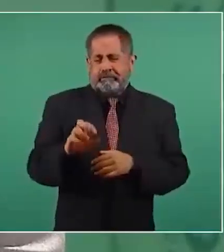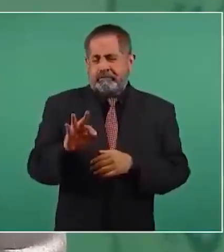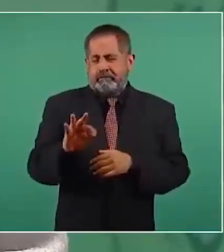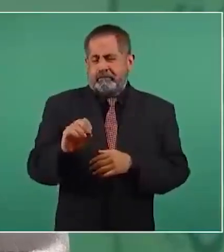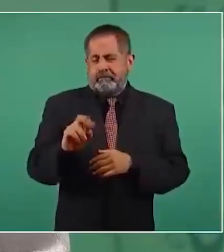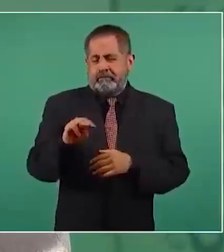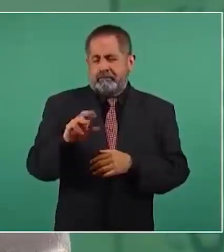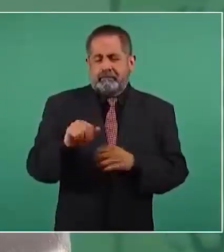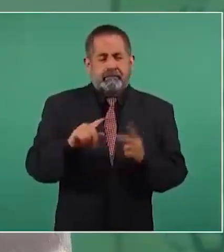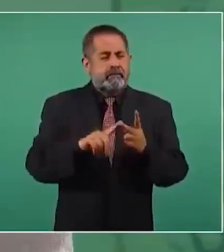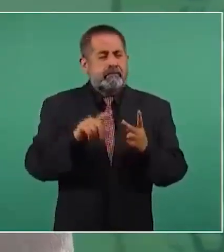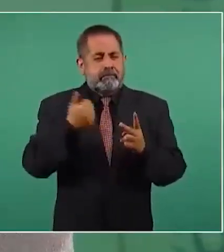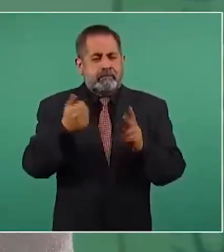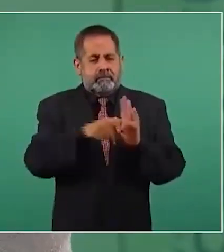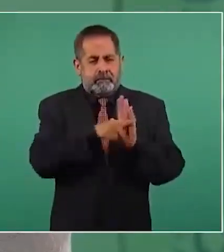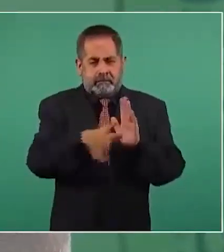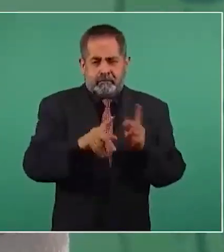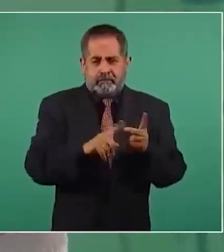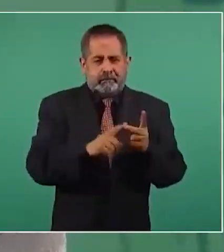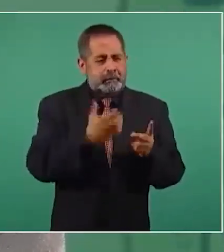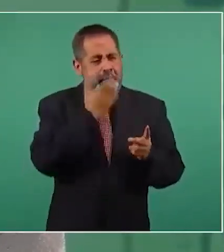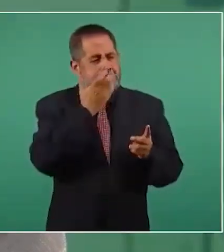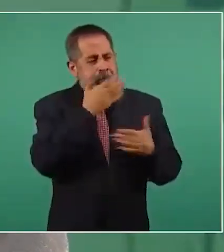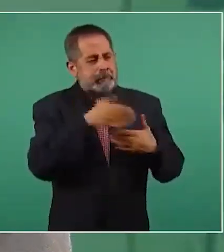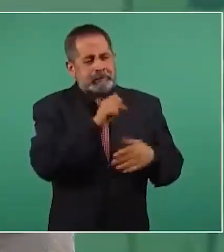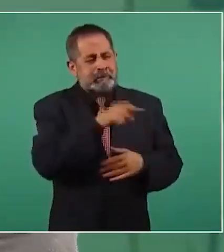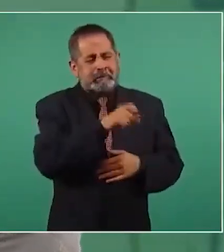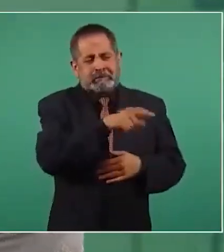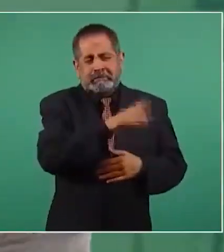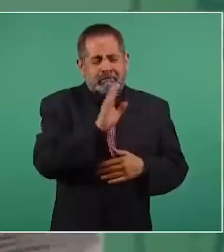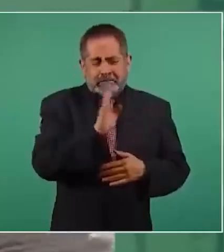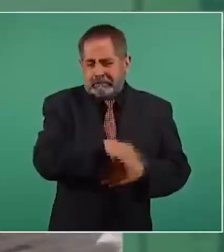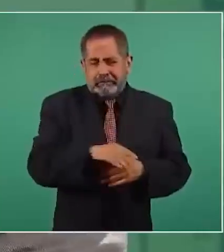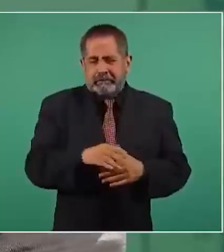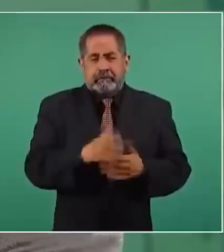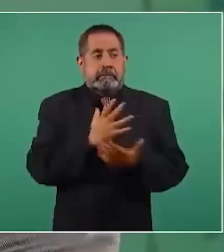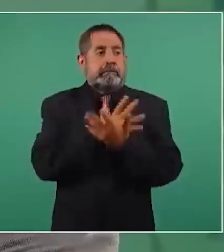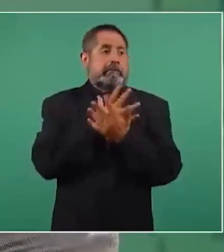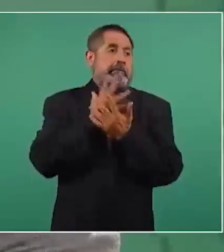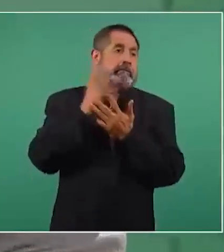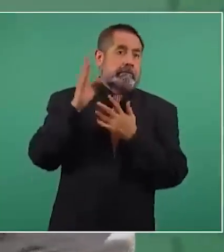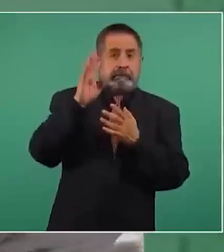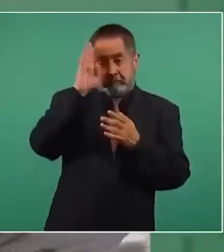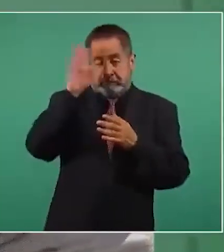periódicos conservadores, pues hacen